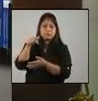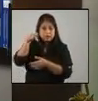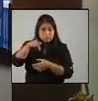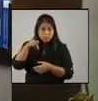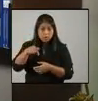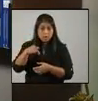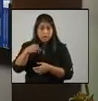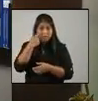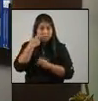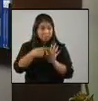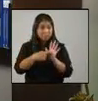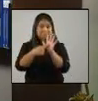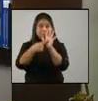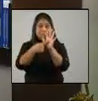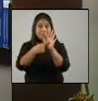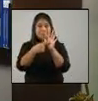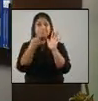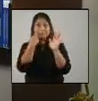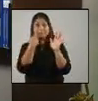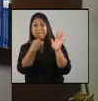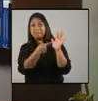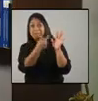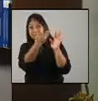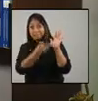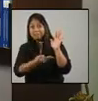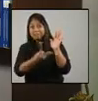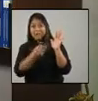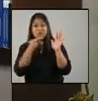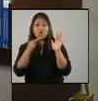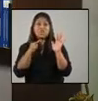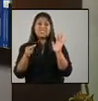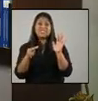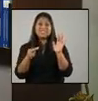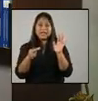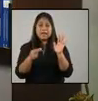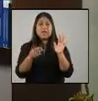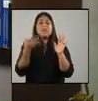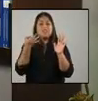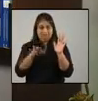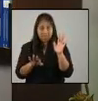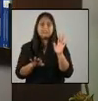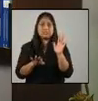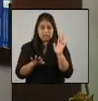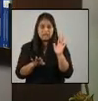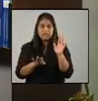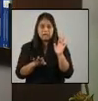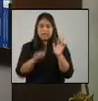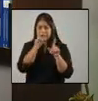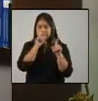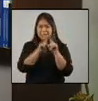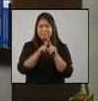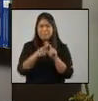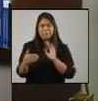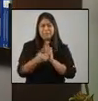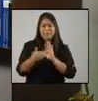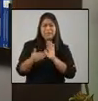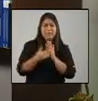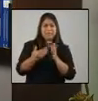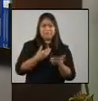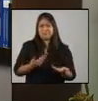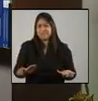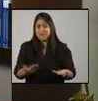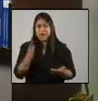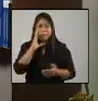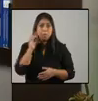hoy ha quedado en plena evidencia que dicha noticia no solo fue falsa, sino malintencionada, porque